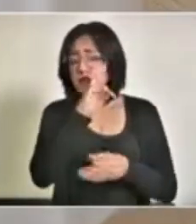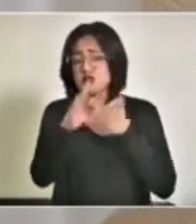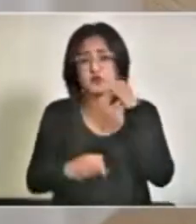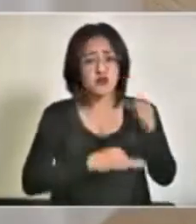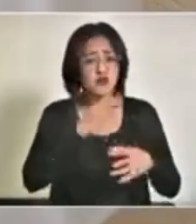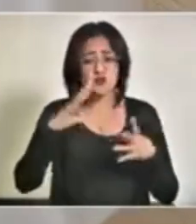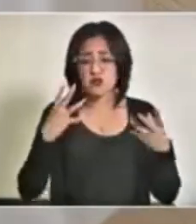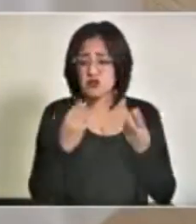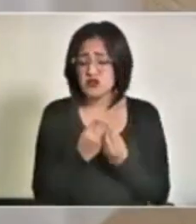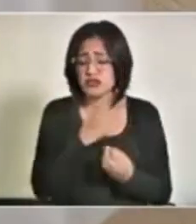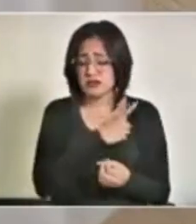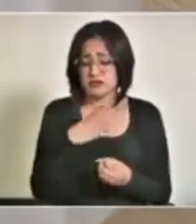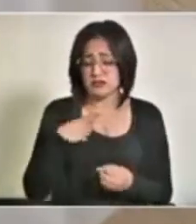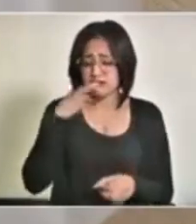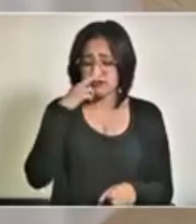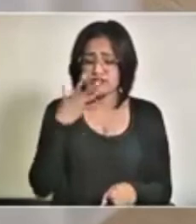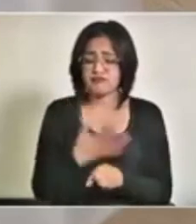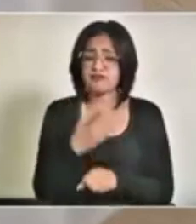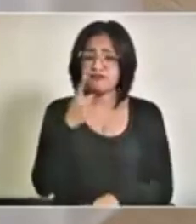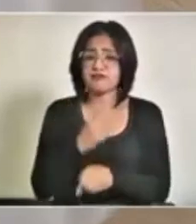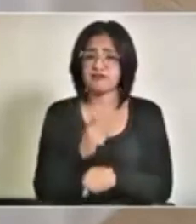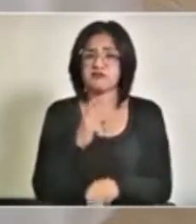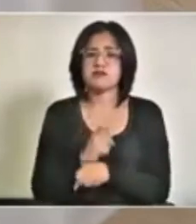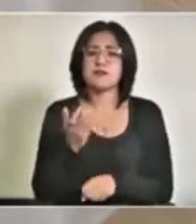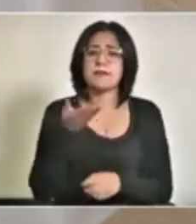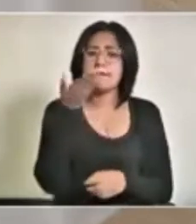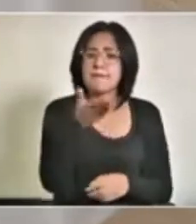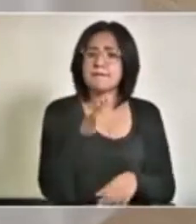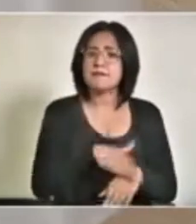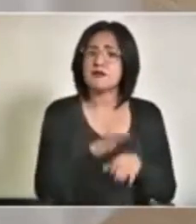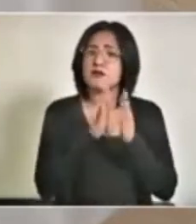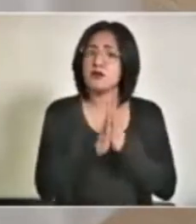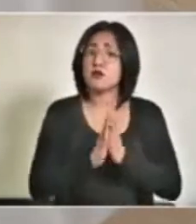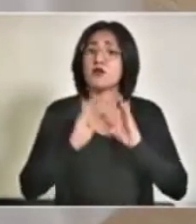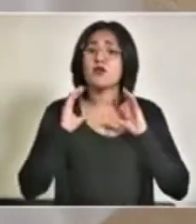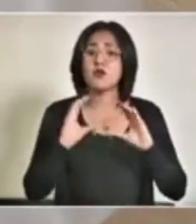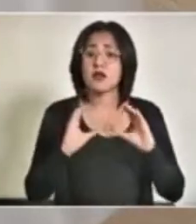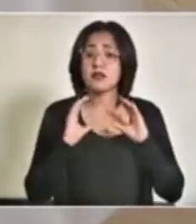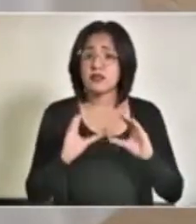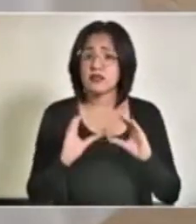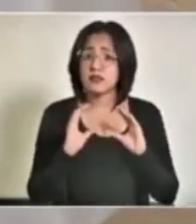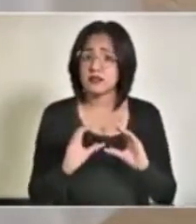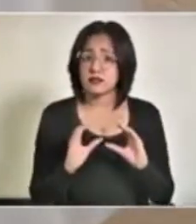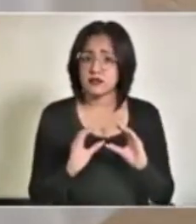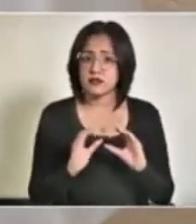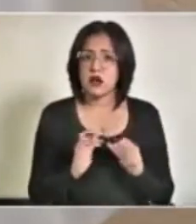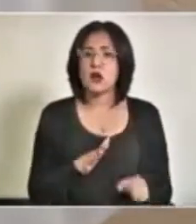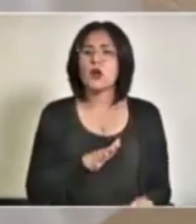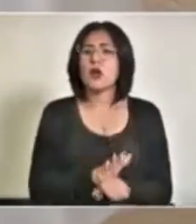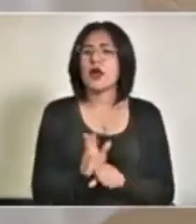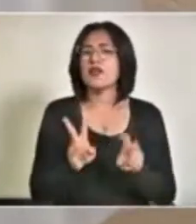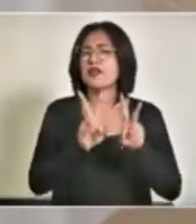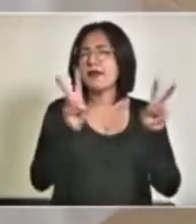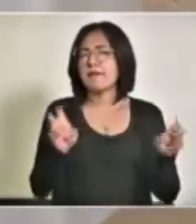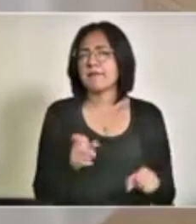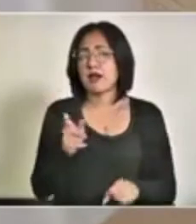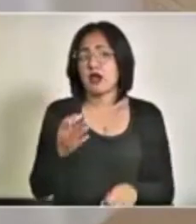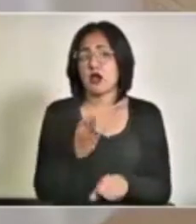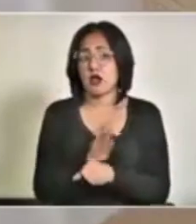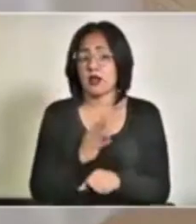todos. Yo les pido que nos cuidemos. Si el tema de la vacuna está